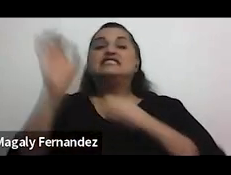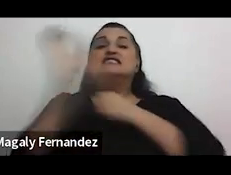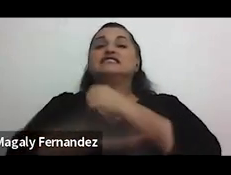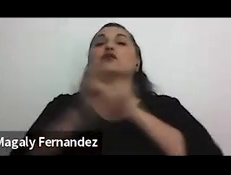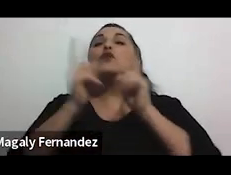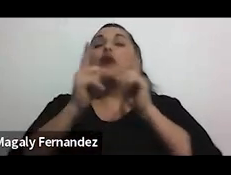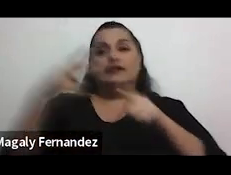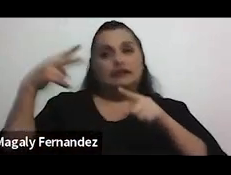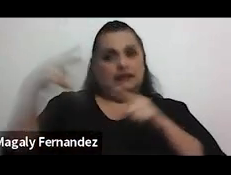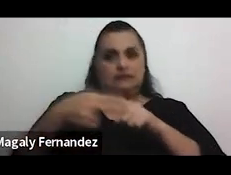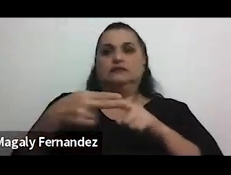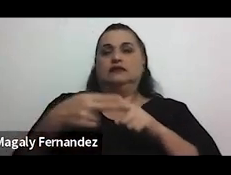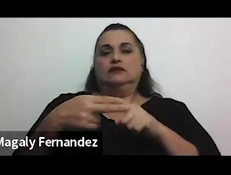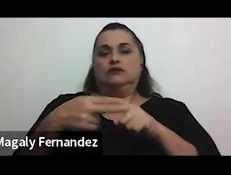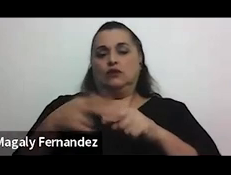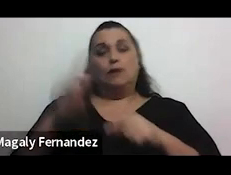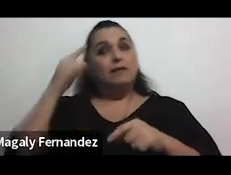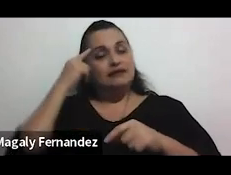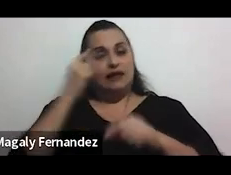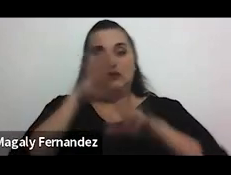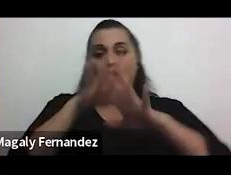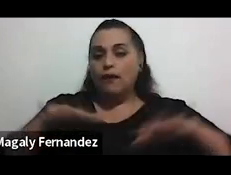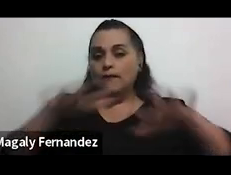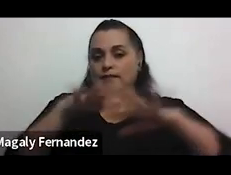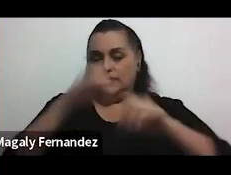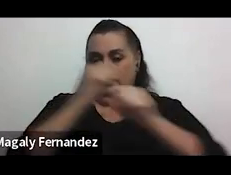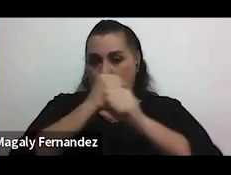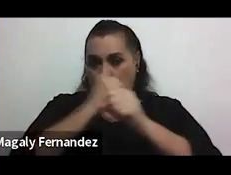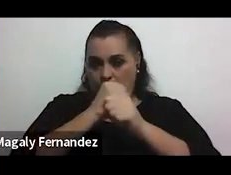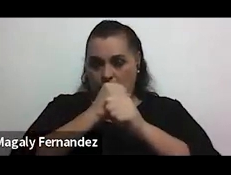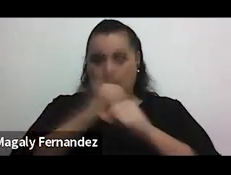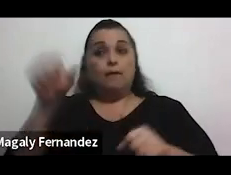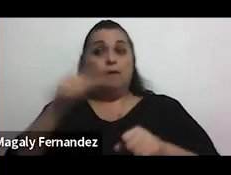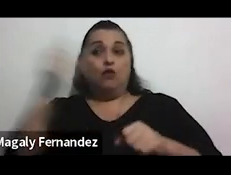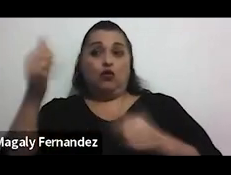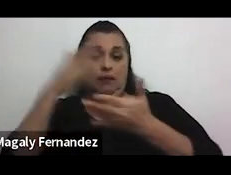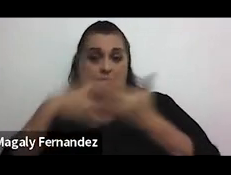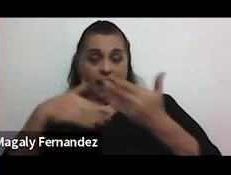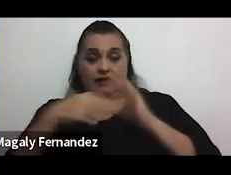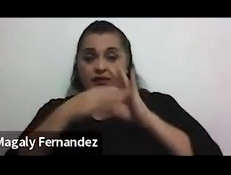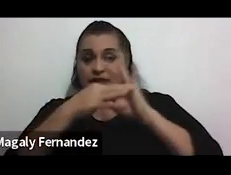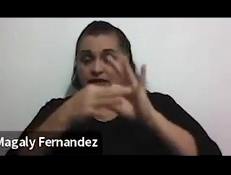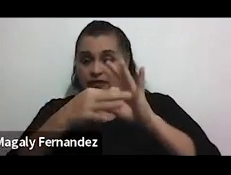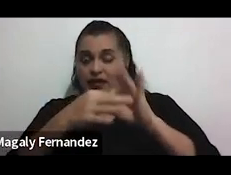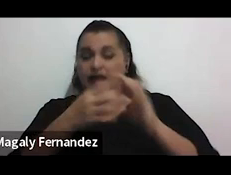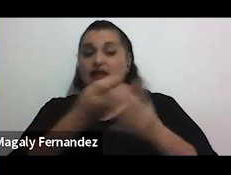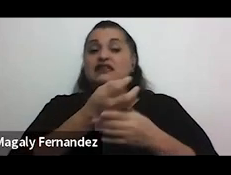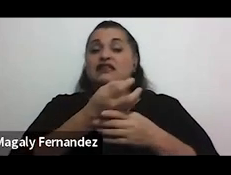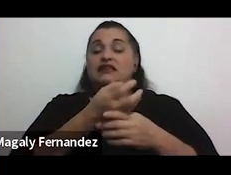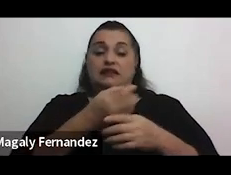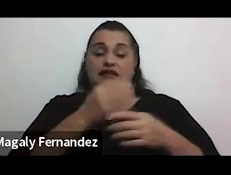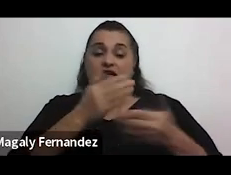caso pensándolo en un ambiente laboral por otro lado también en cuanto a la distribución de los casos